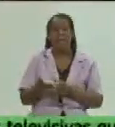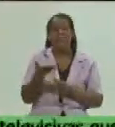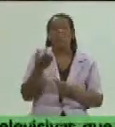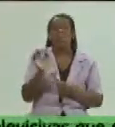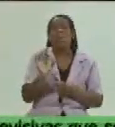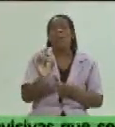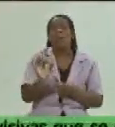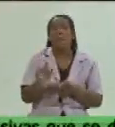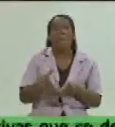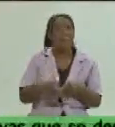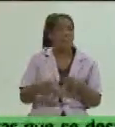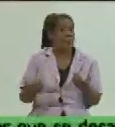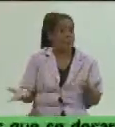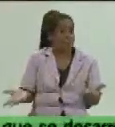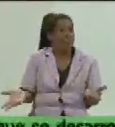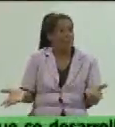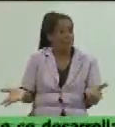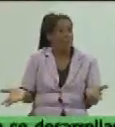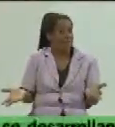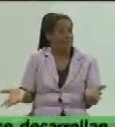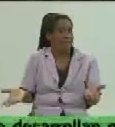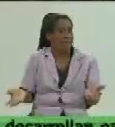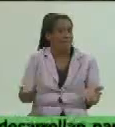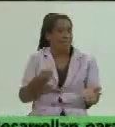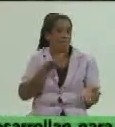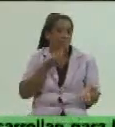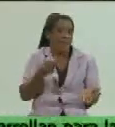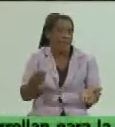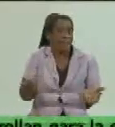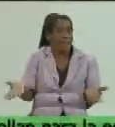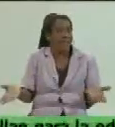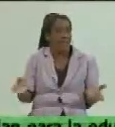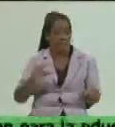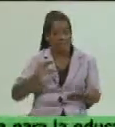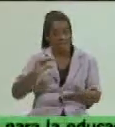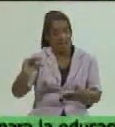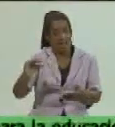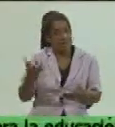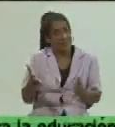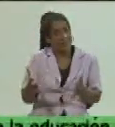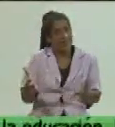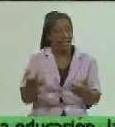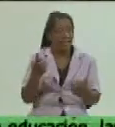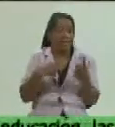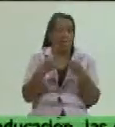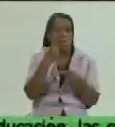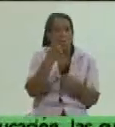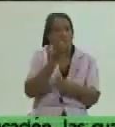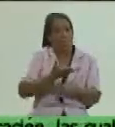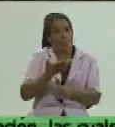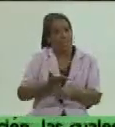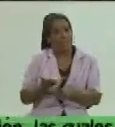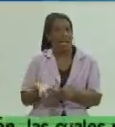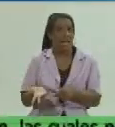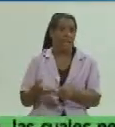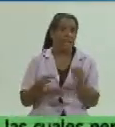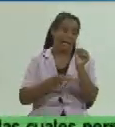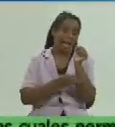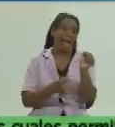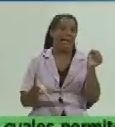pero bueno se puede con el salario ya se puede comprar aunque sea una librita de carne